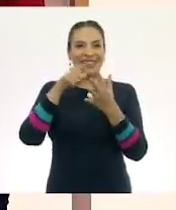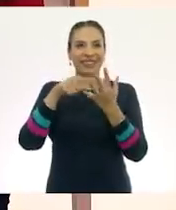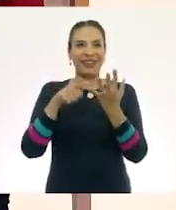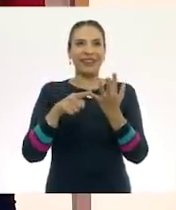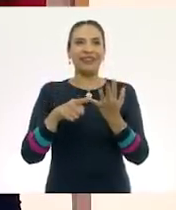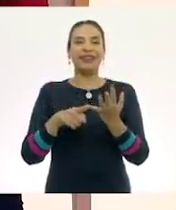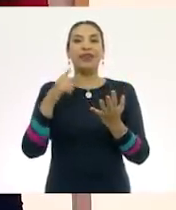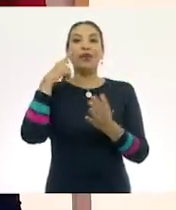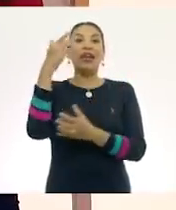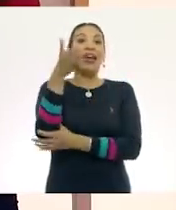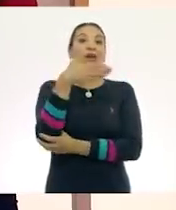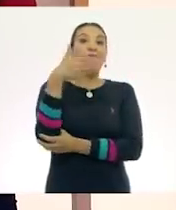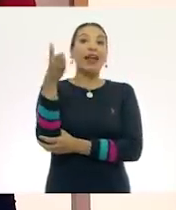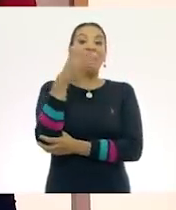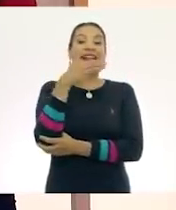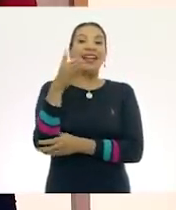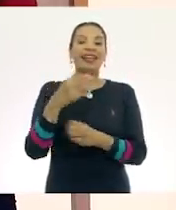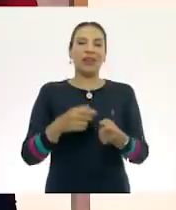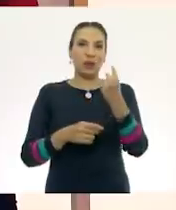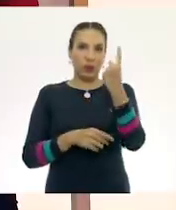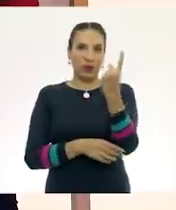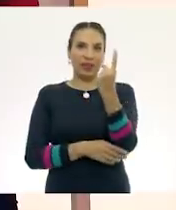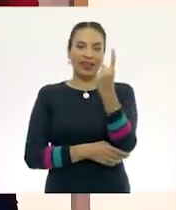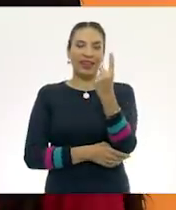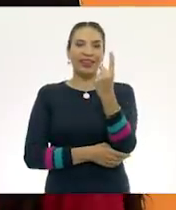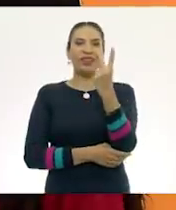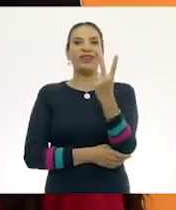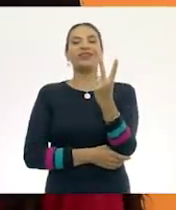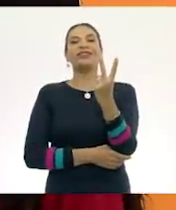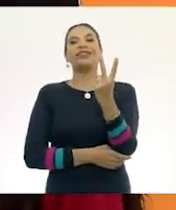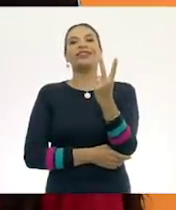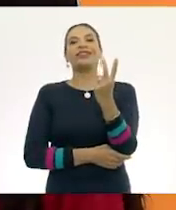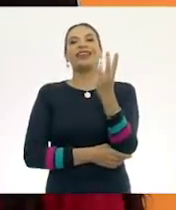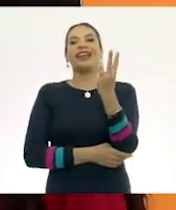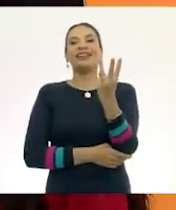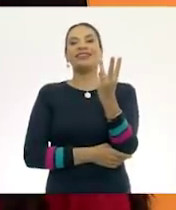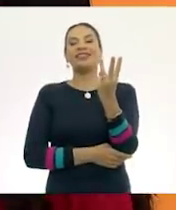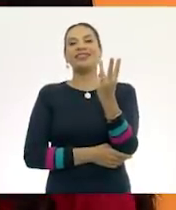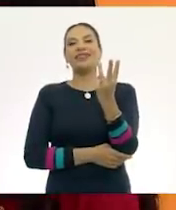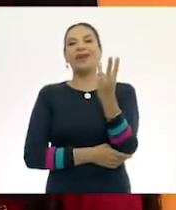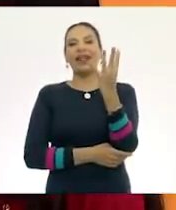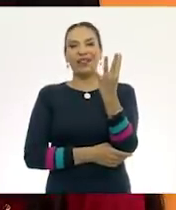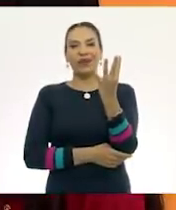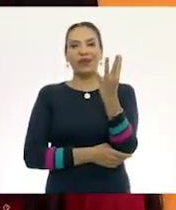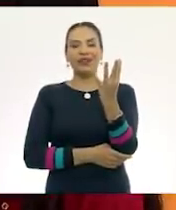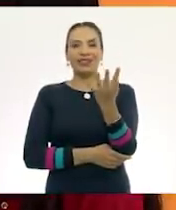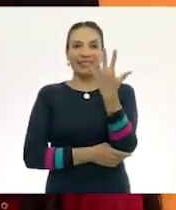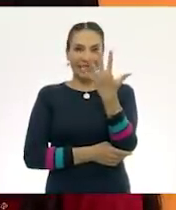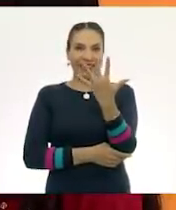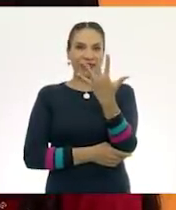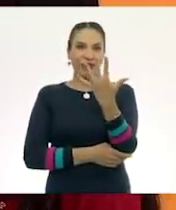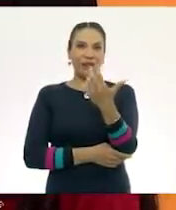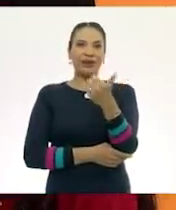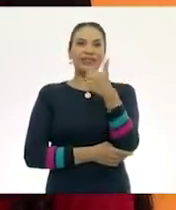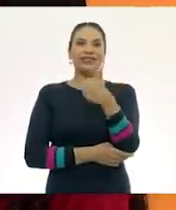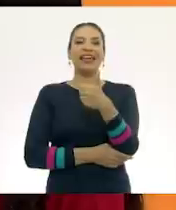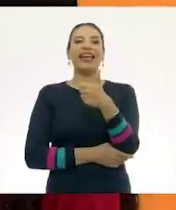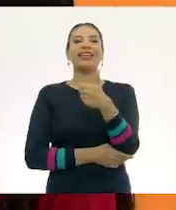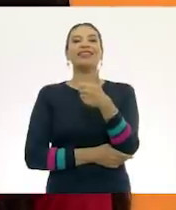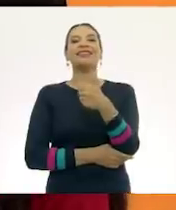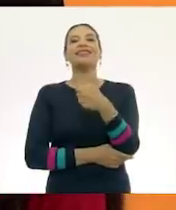Aquí tenemos las banderitas. Y dice una, dos, tres, cuatro, cinco,